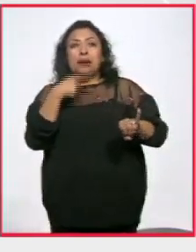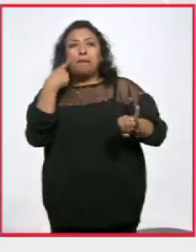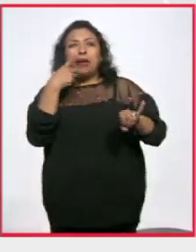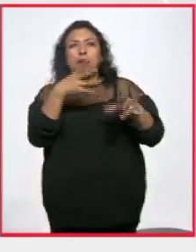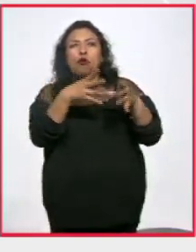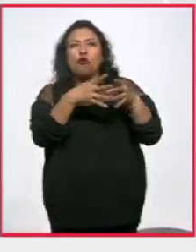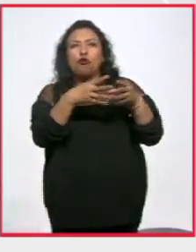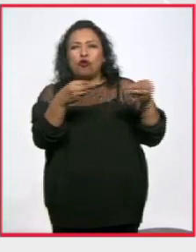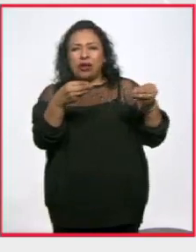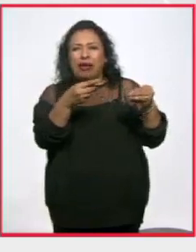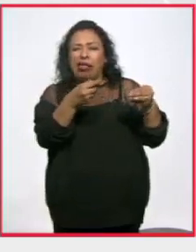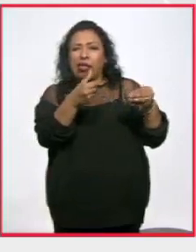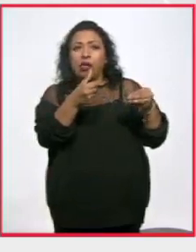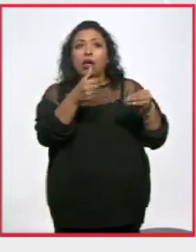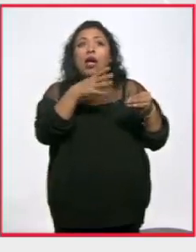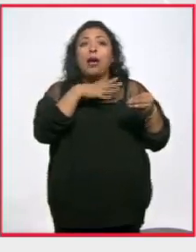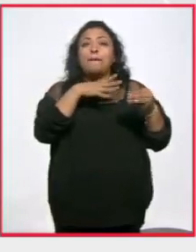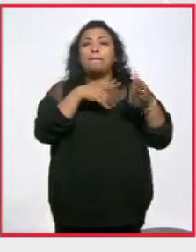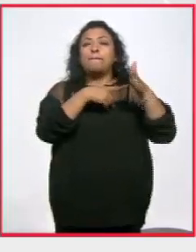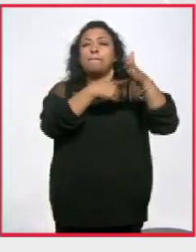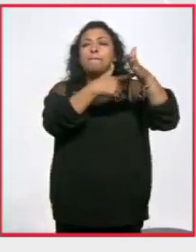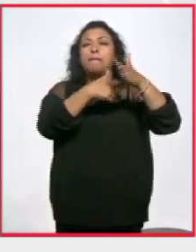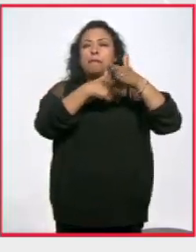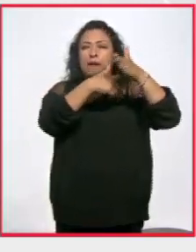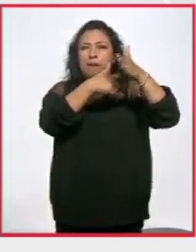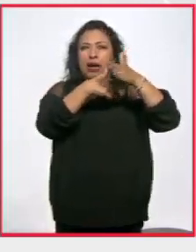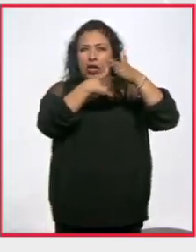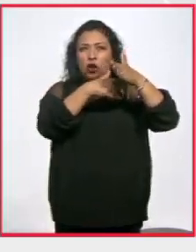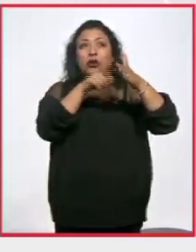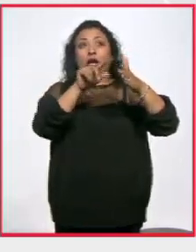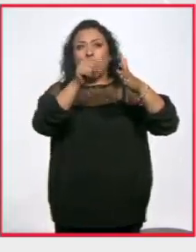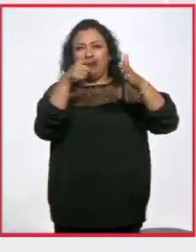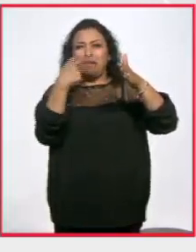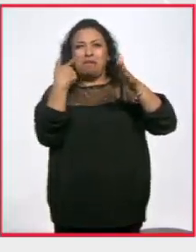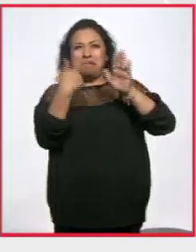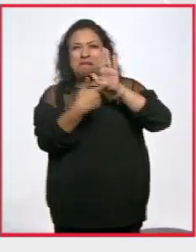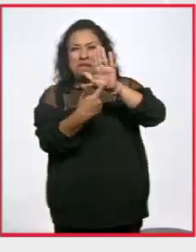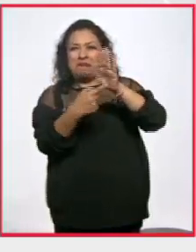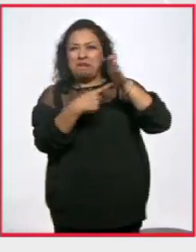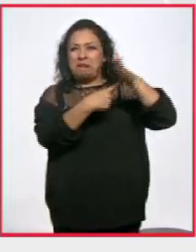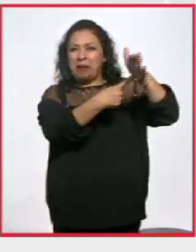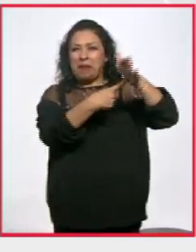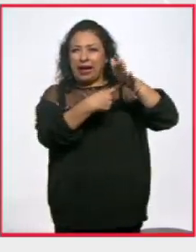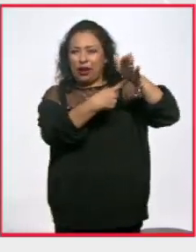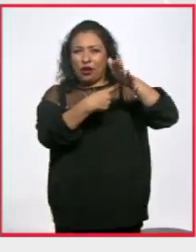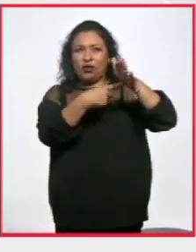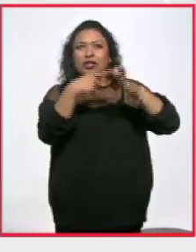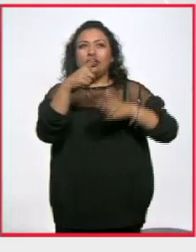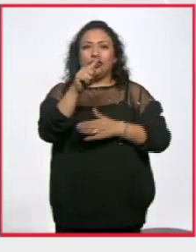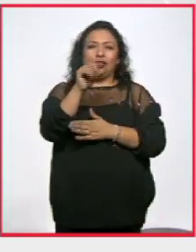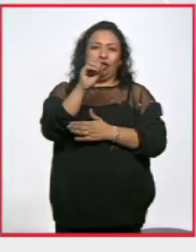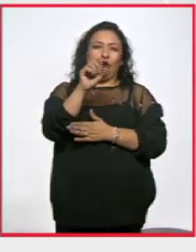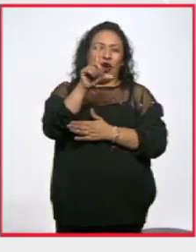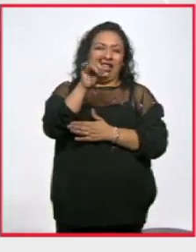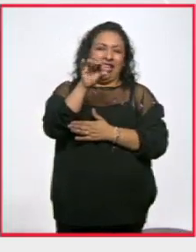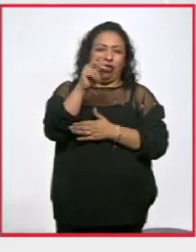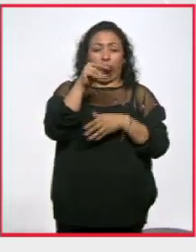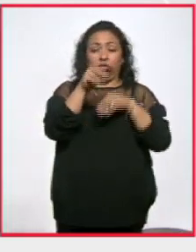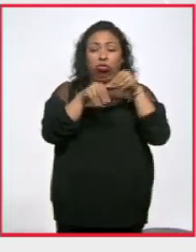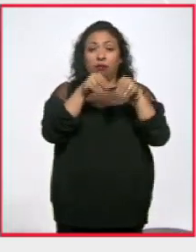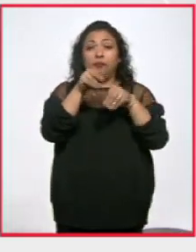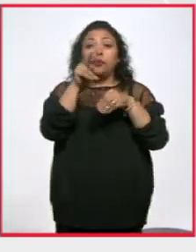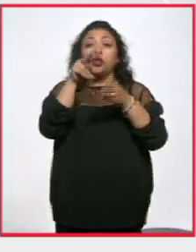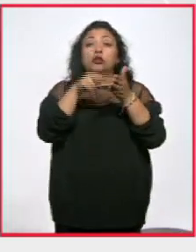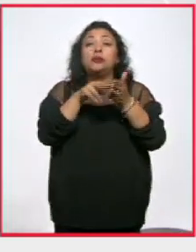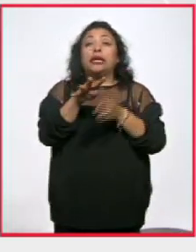desapareciendo, estos que son los papalotes que... Ah, bueno, hay otros más, ahí vienen otros más. Ahí está el propio Toledo. Ahí está el propio Toledo, que